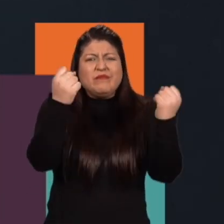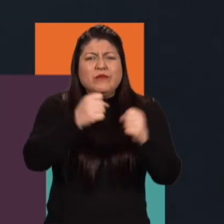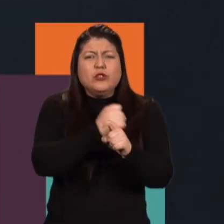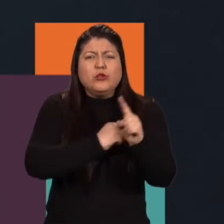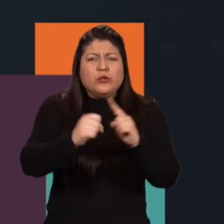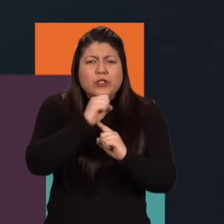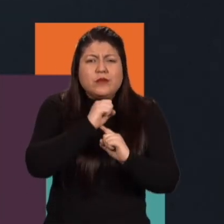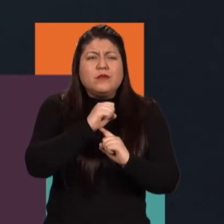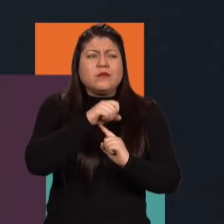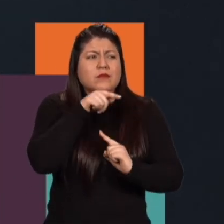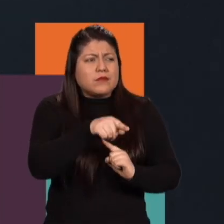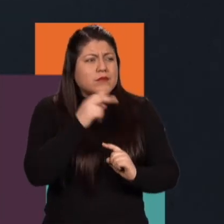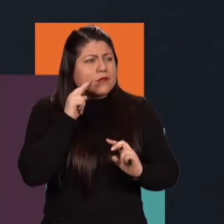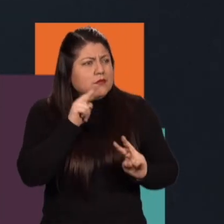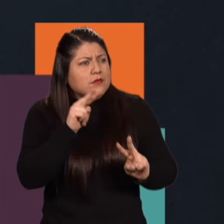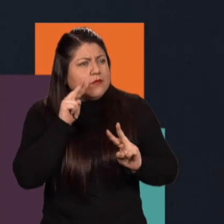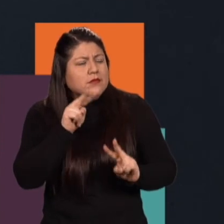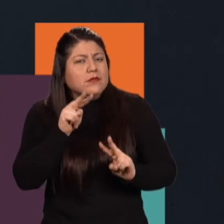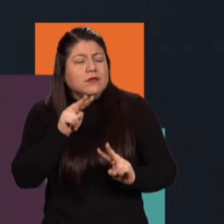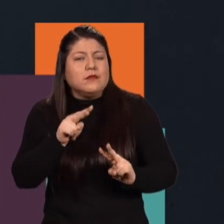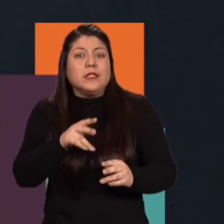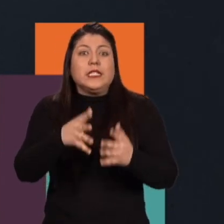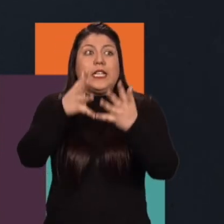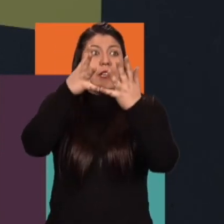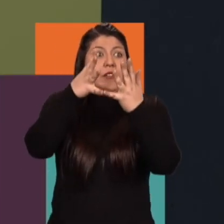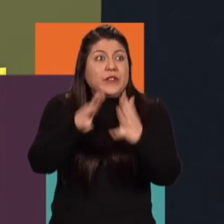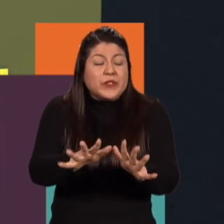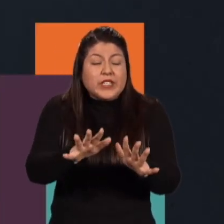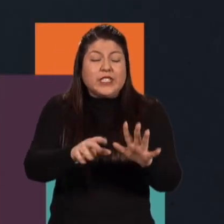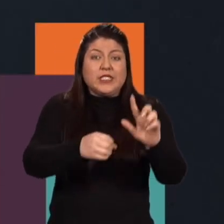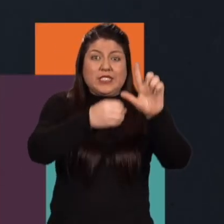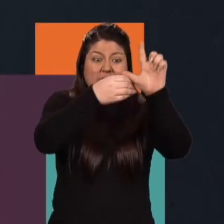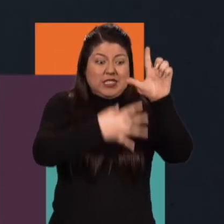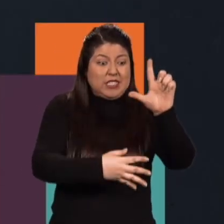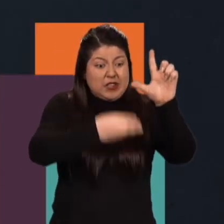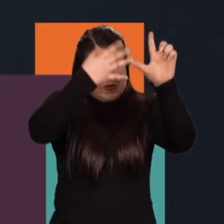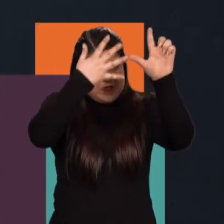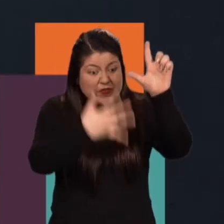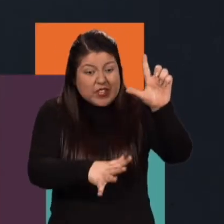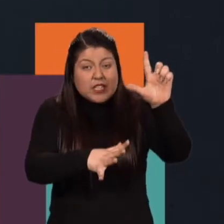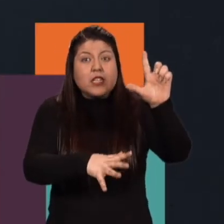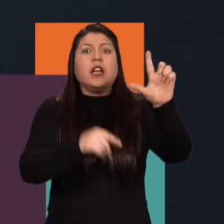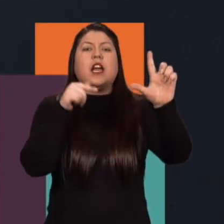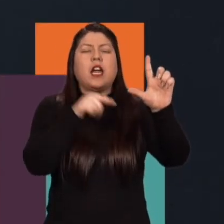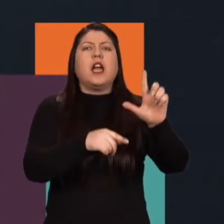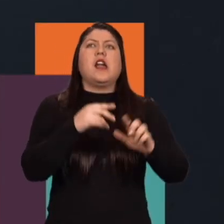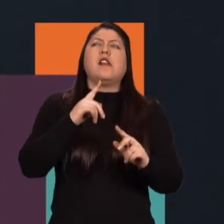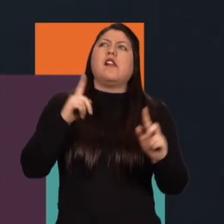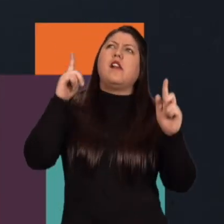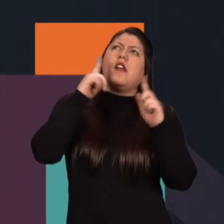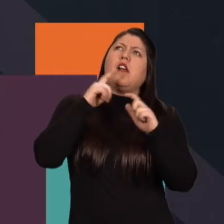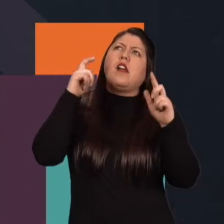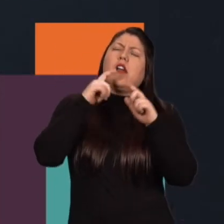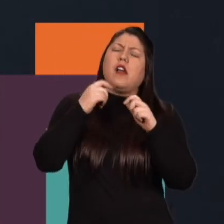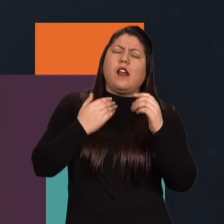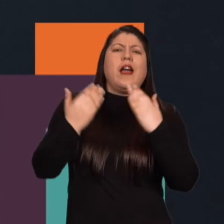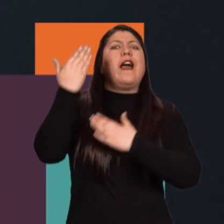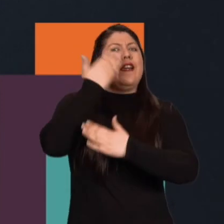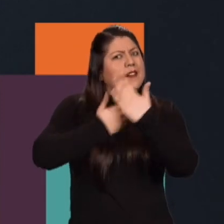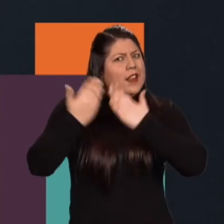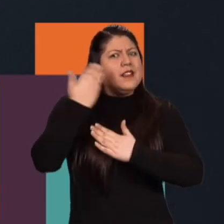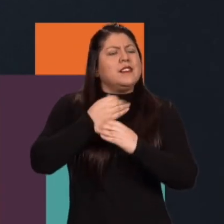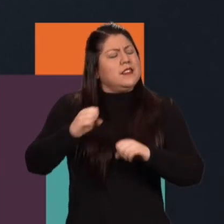mucho daño a la sociedad dentro de esa historia creo que al final de esas historias si debe haber una digamos